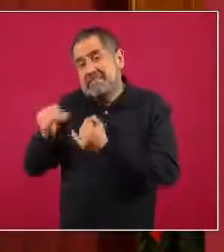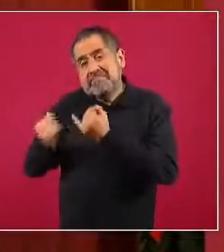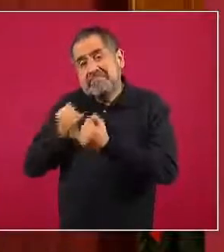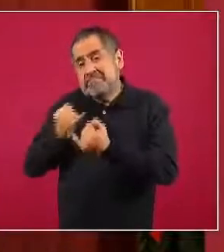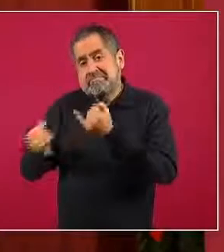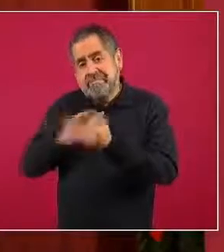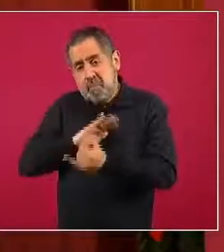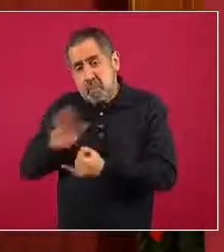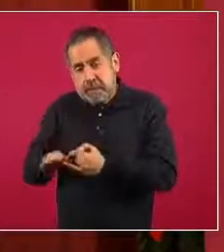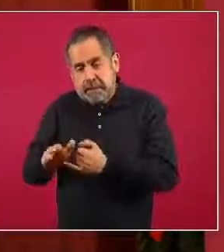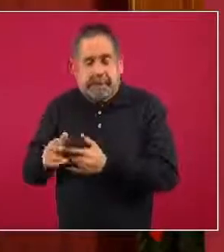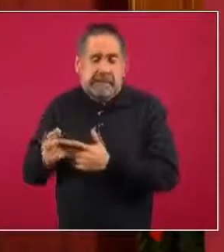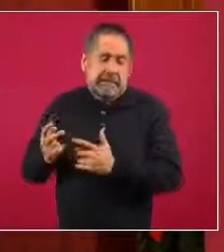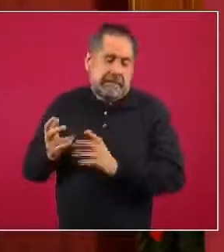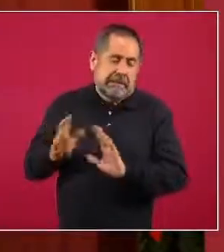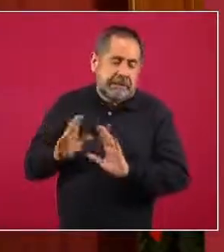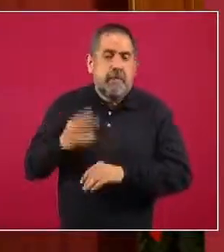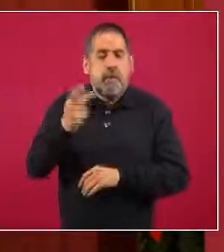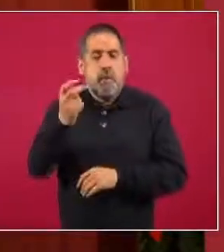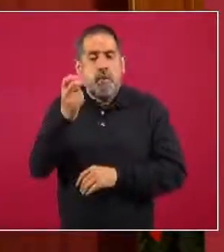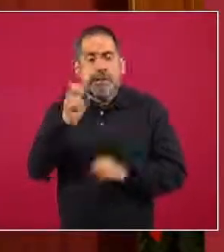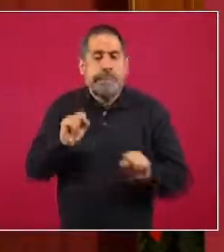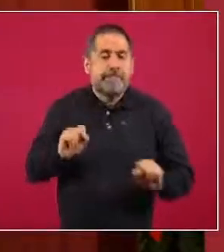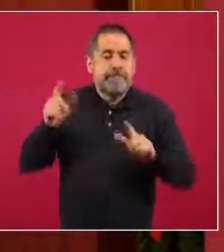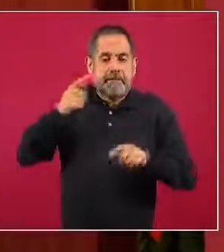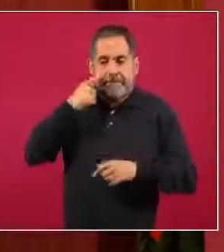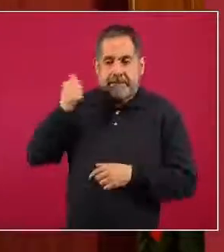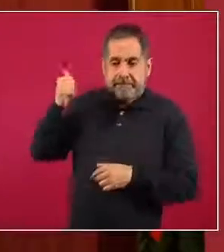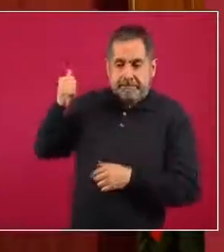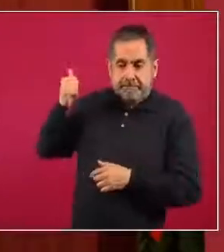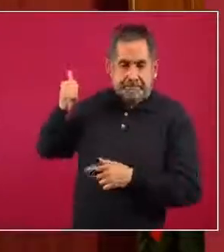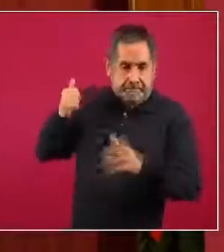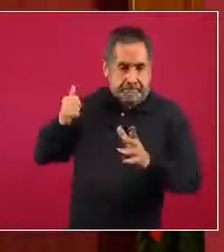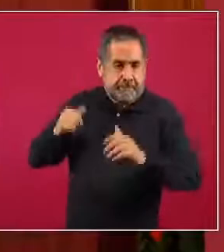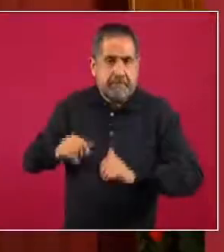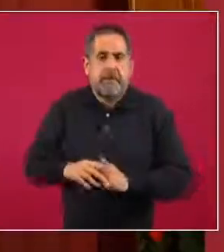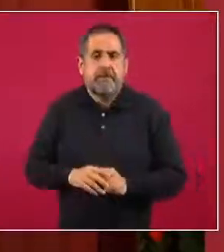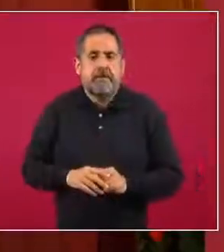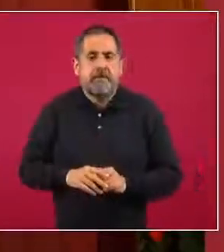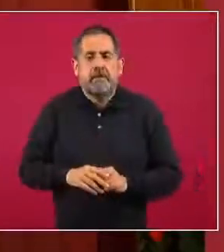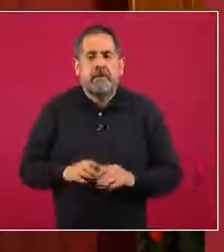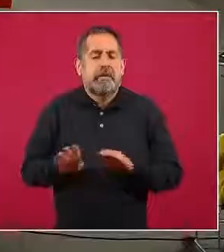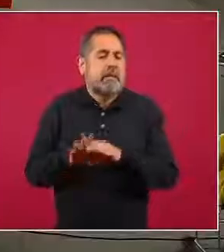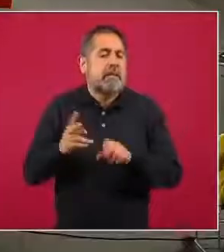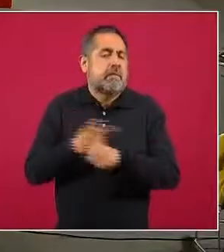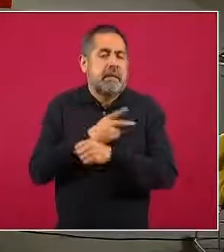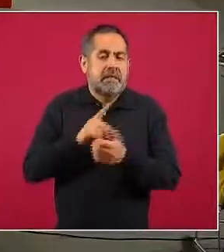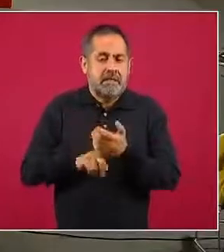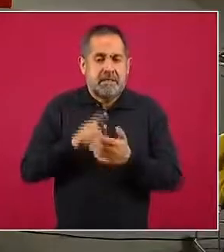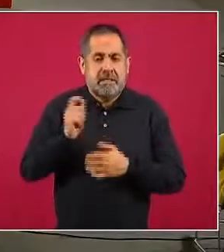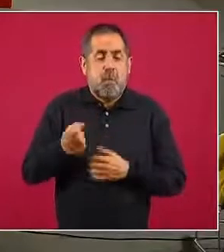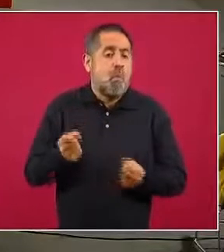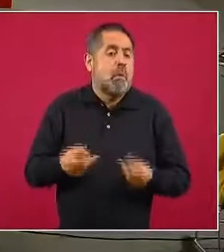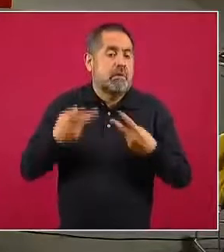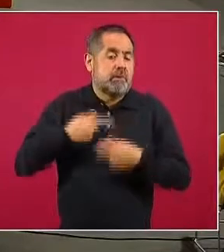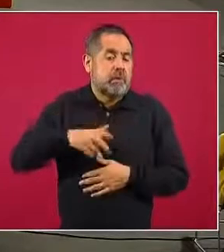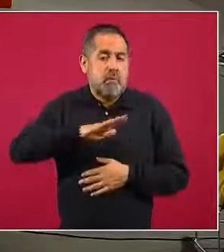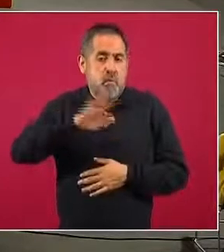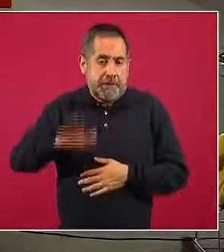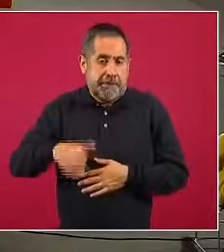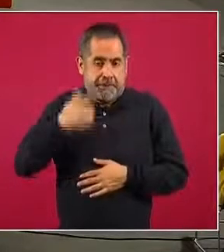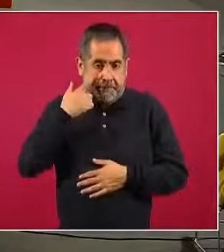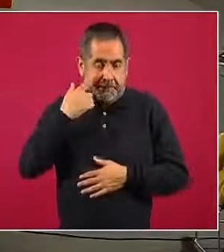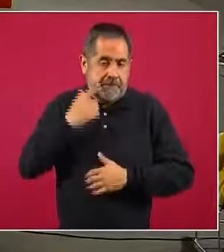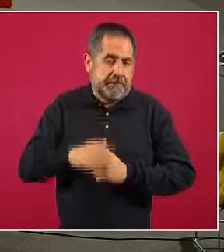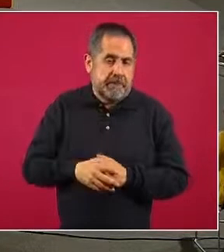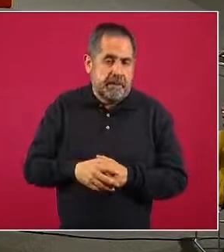precisamente en la siguiente diapositiva es que podemos enfocarnos al comportamiento de la mortalidad. Aquí